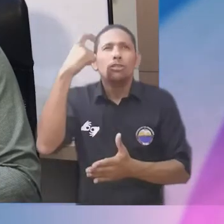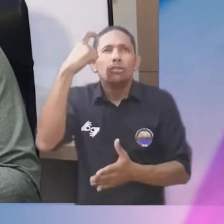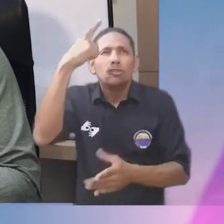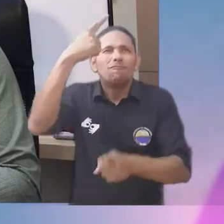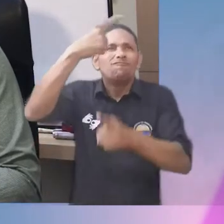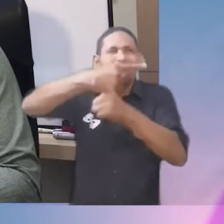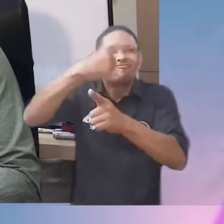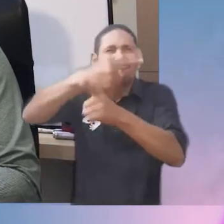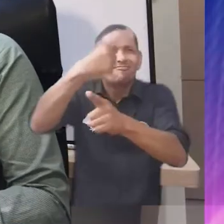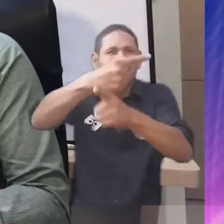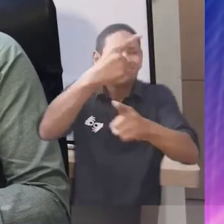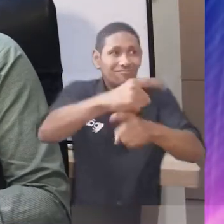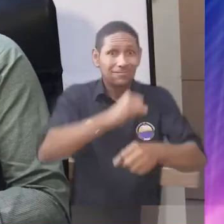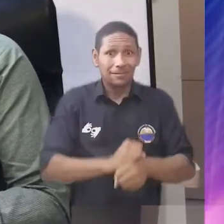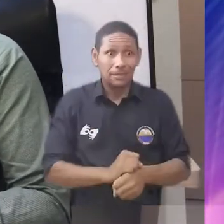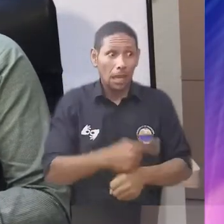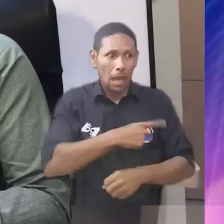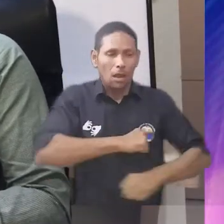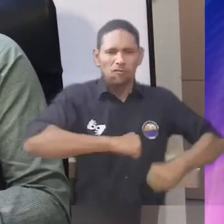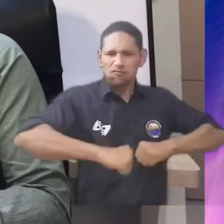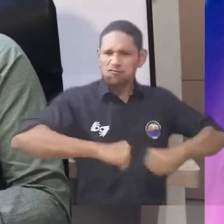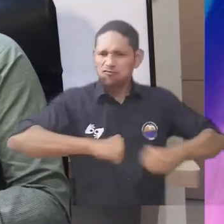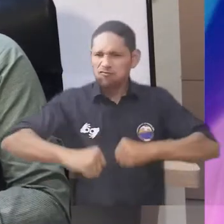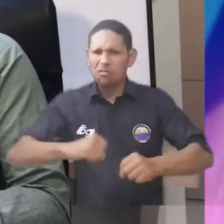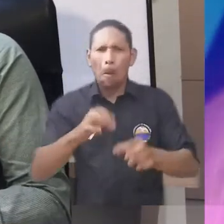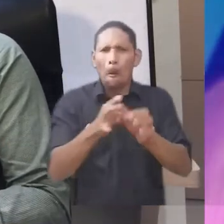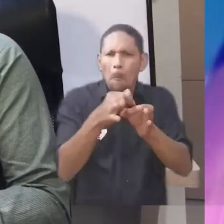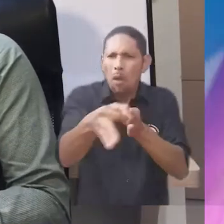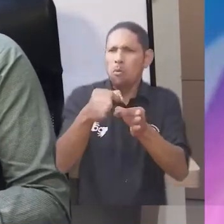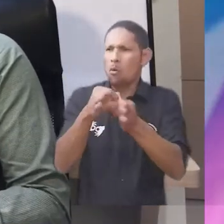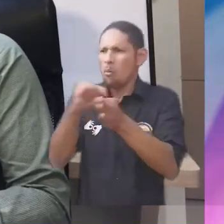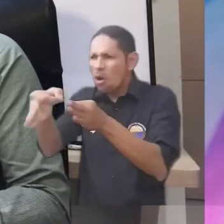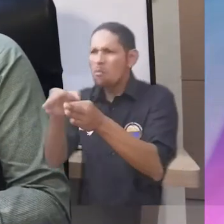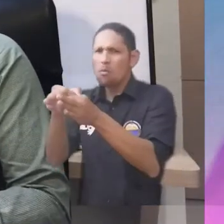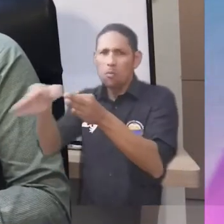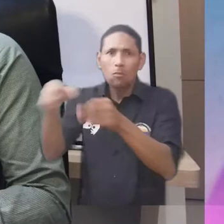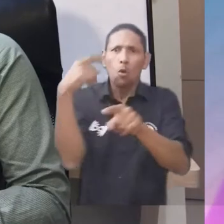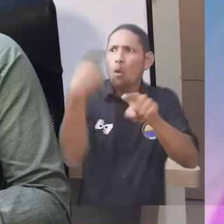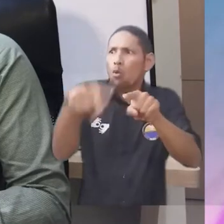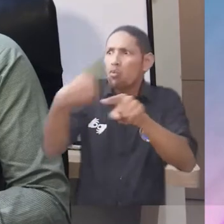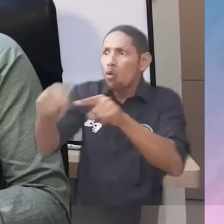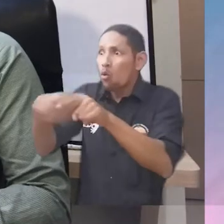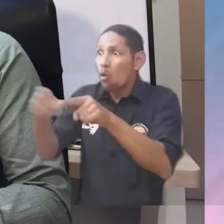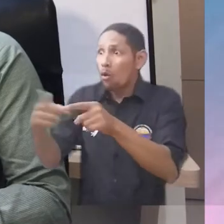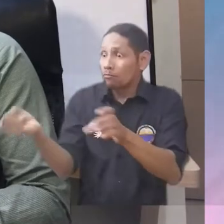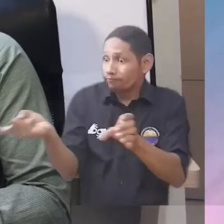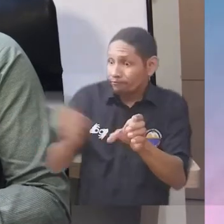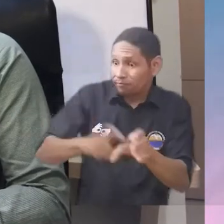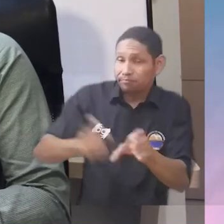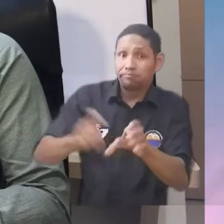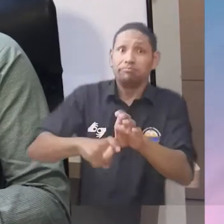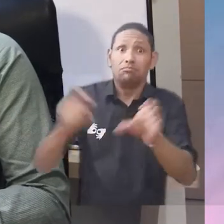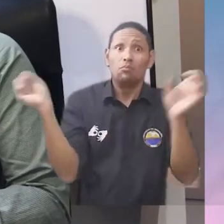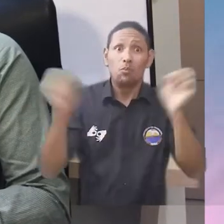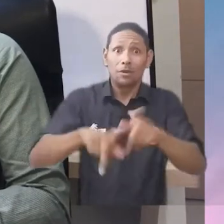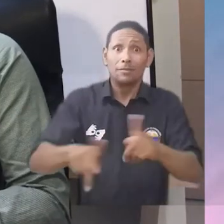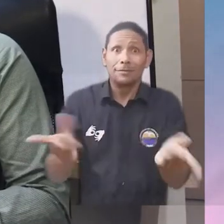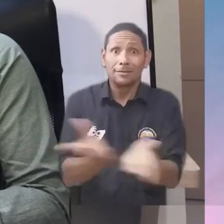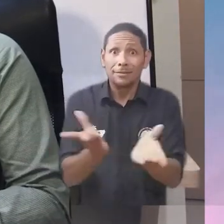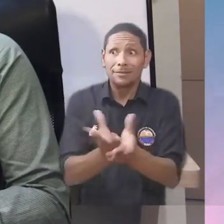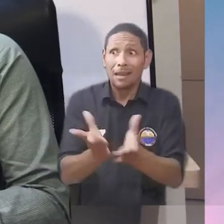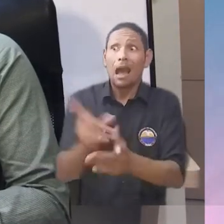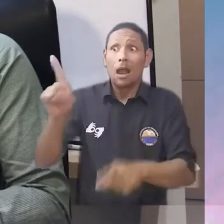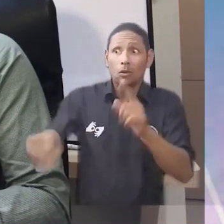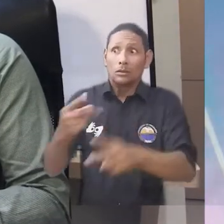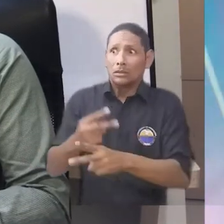transformador de realidades al Estado y a municipios como el Banco, Ariguaní y Ciénaga por sus aportes a la gratuidad de la